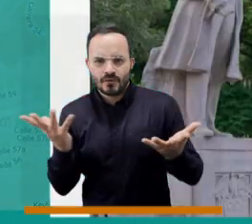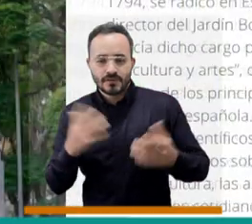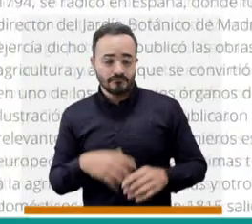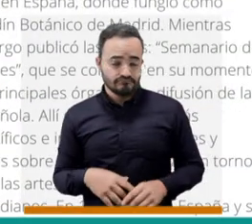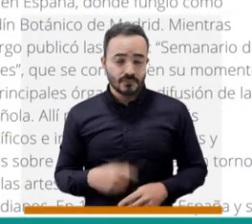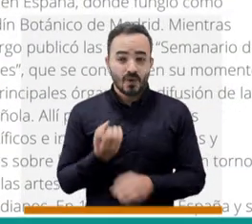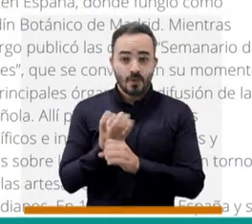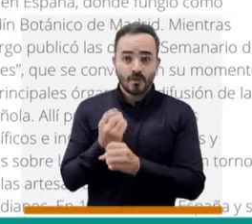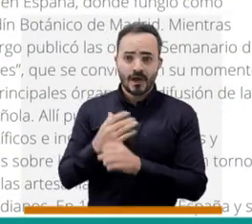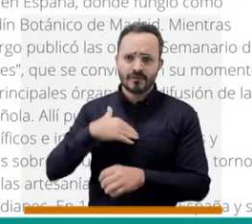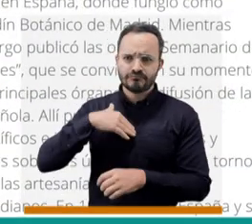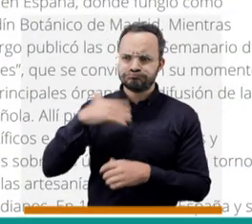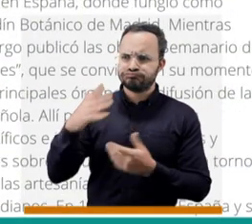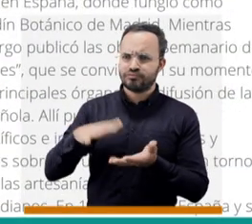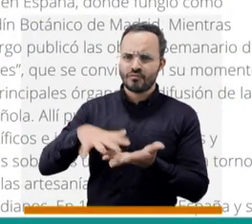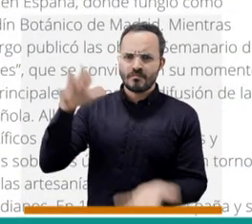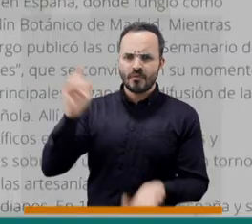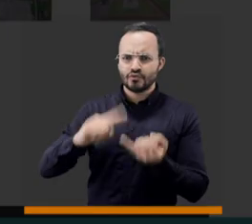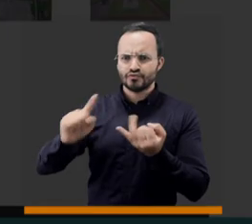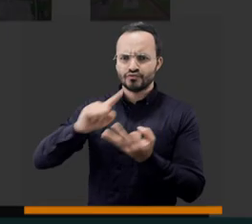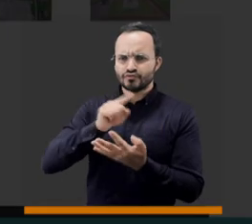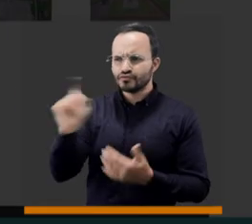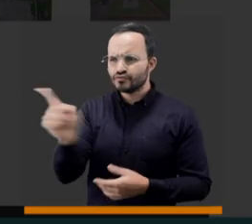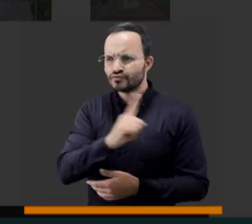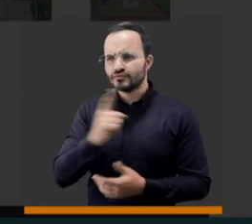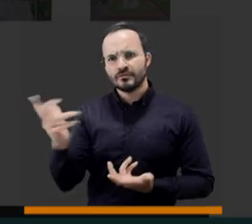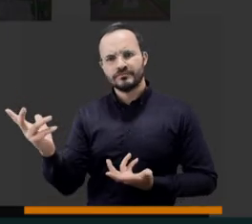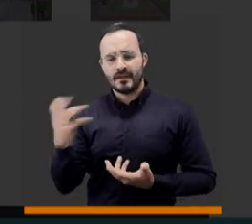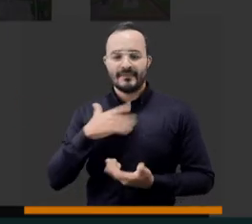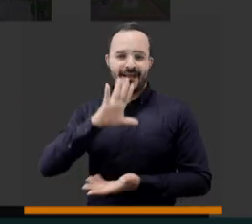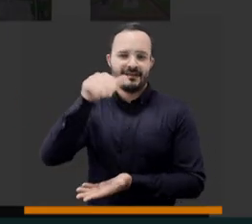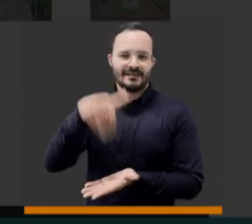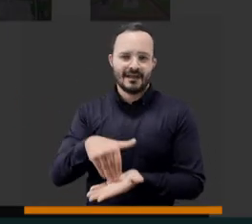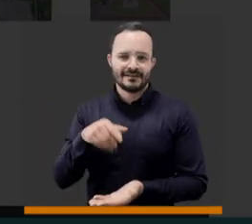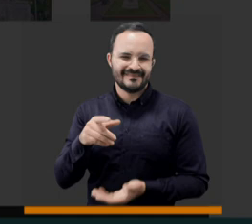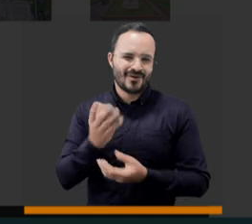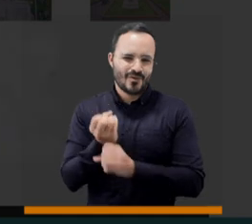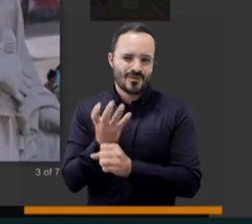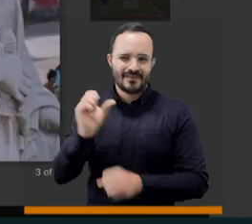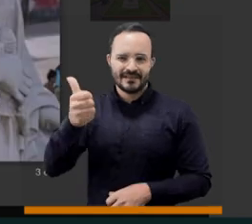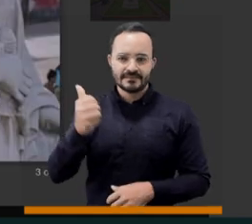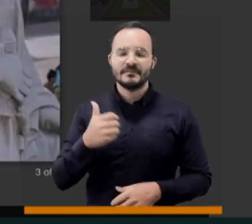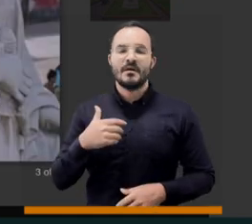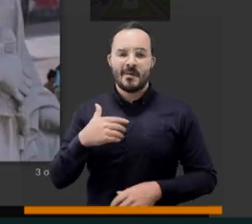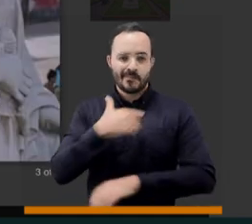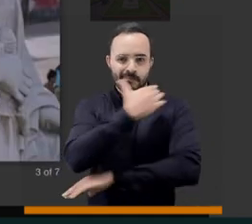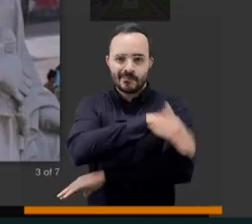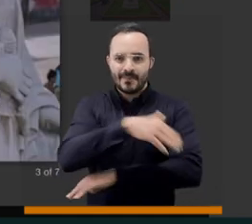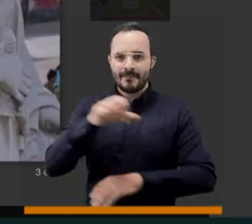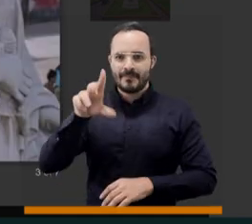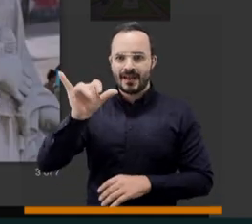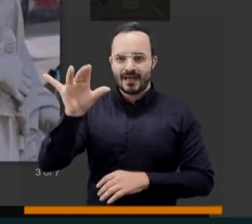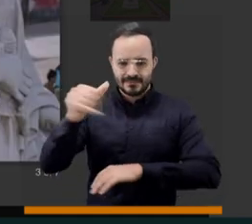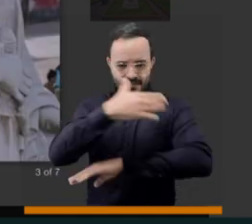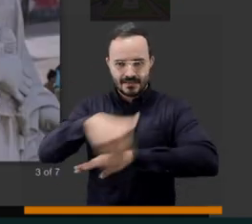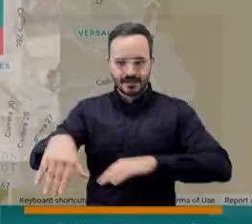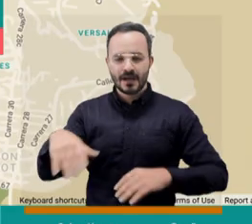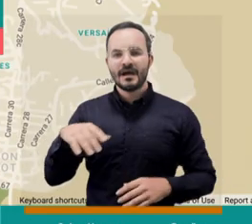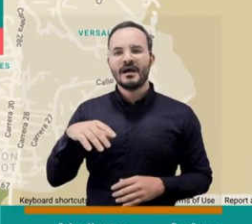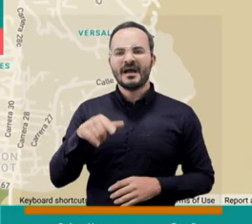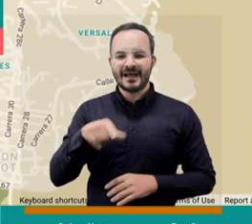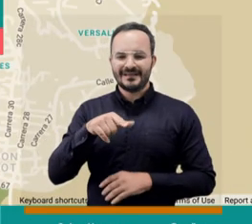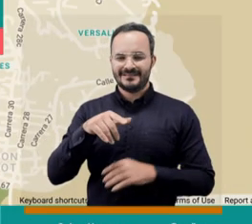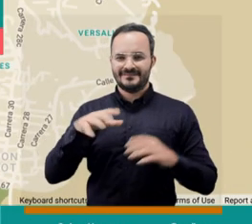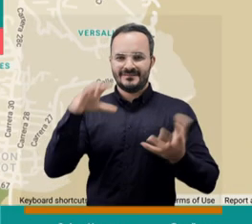comuna más rica en esculturas es la comuna 10, la Candelaria, que tiene, por ejemplo, la avenida La Playa, entre el Pablotón y la